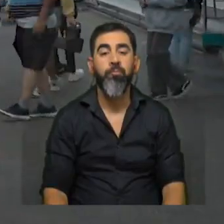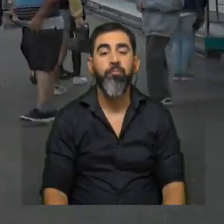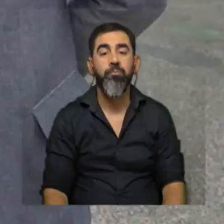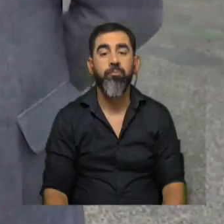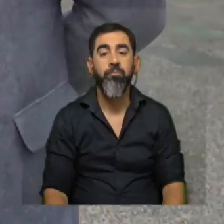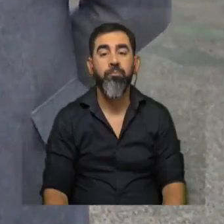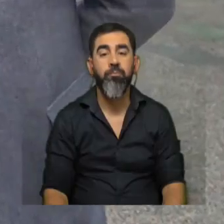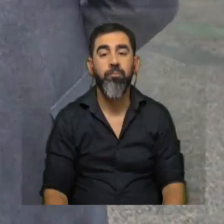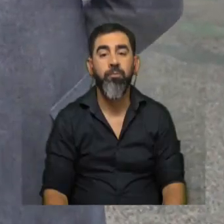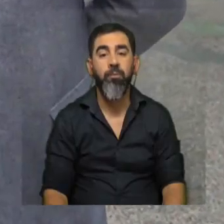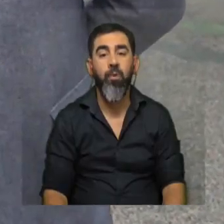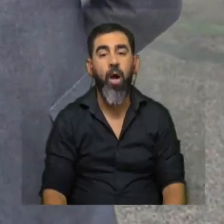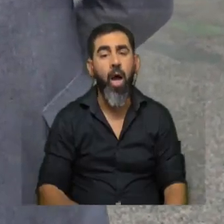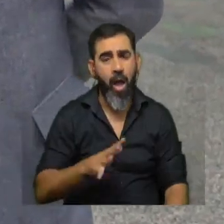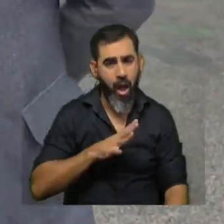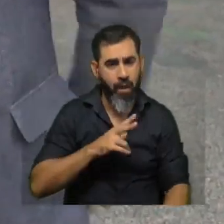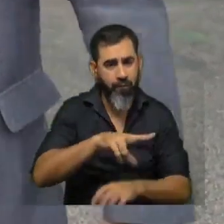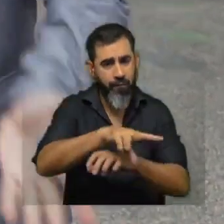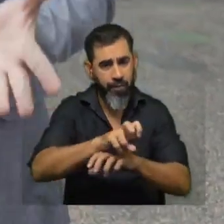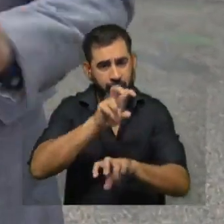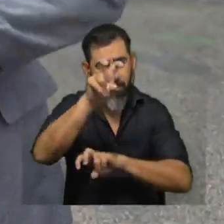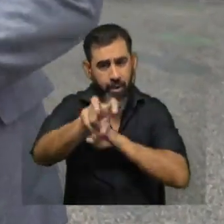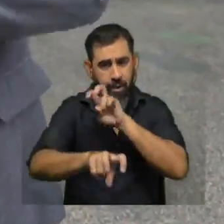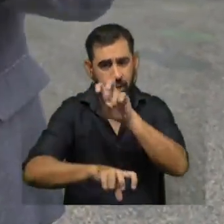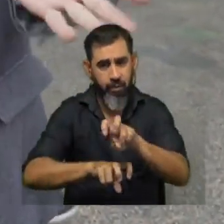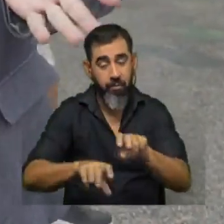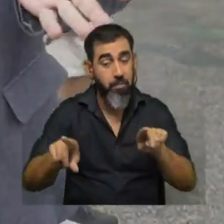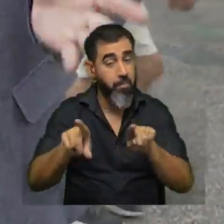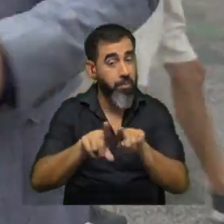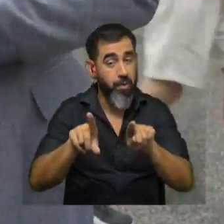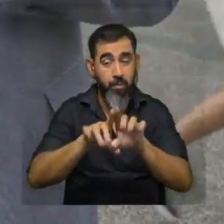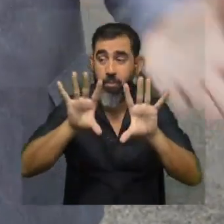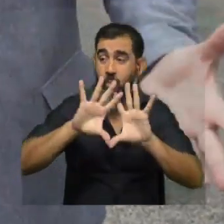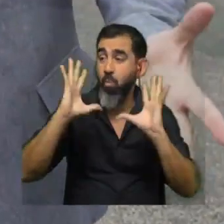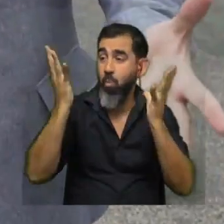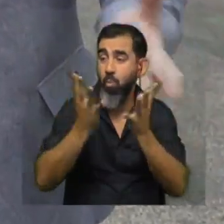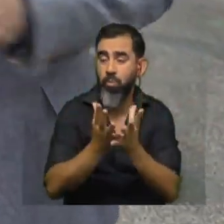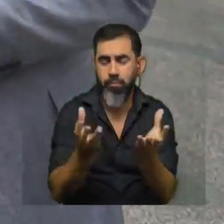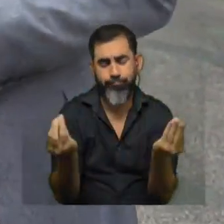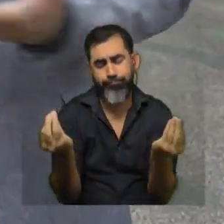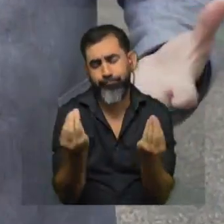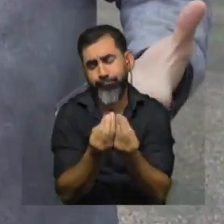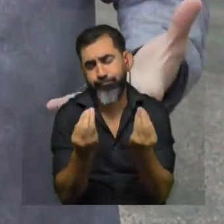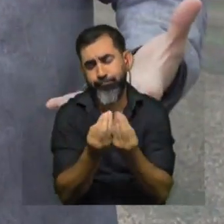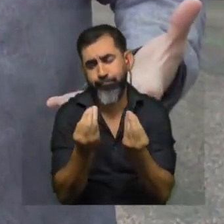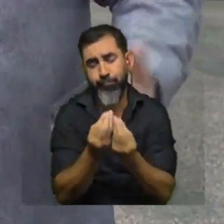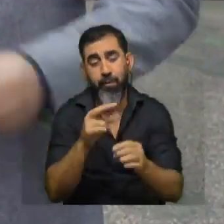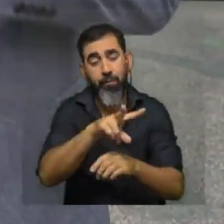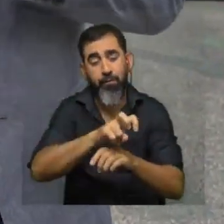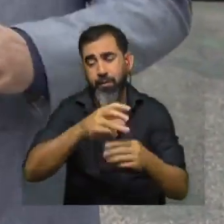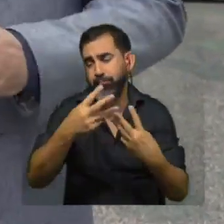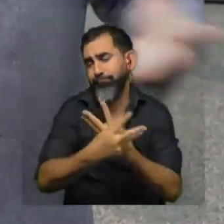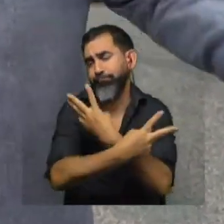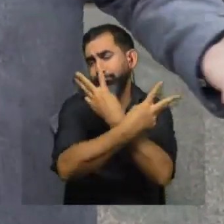bueno Ernesto ¿cuánto de física hay en el Parque Rodó? y lo mismo que hay en todo el universo muchísima o sea la física está en todos lados